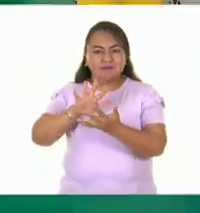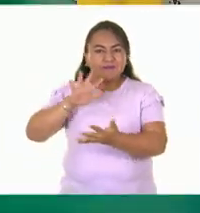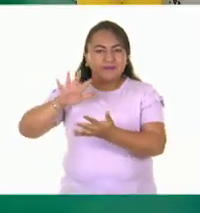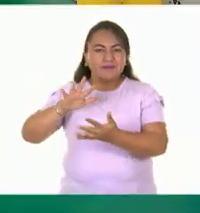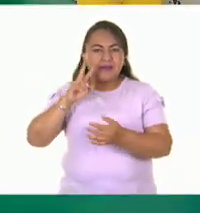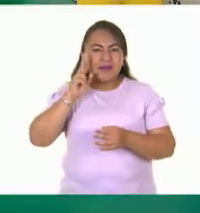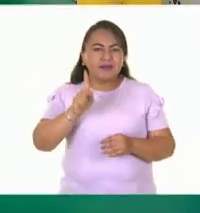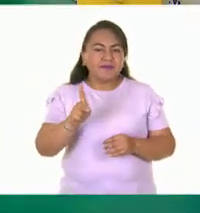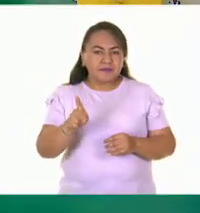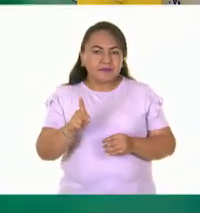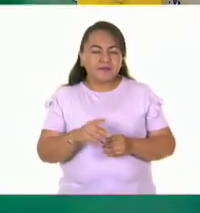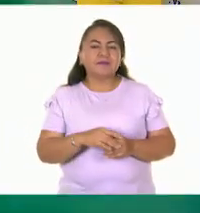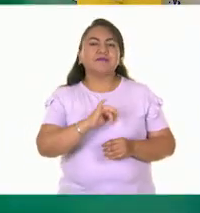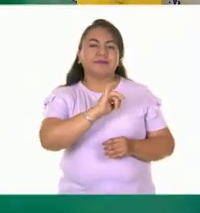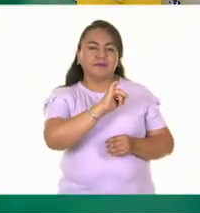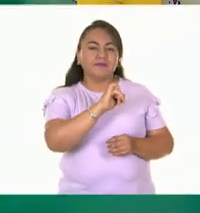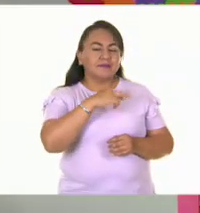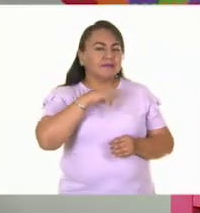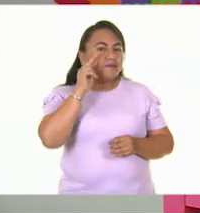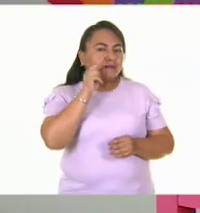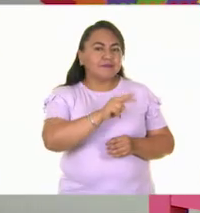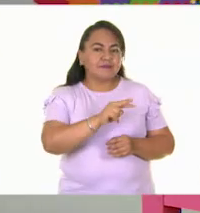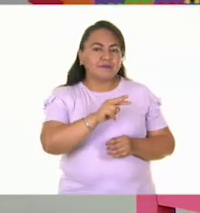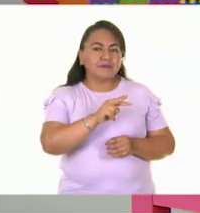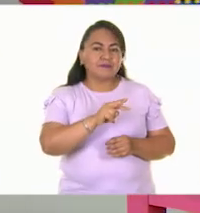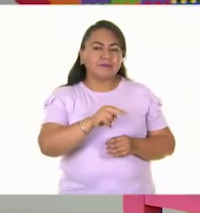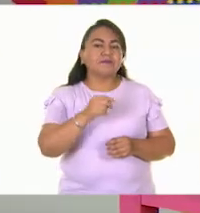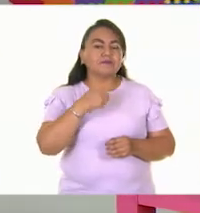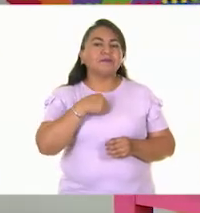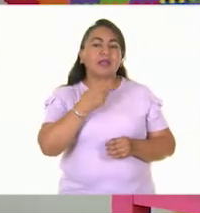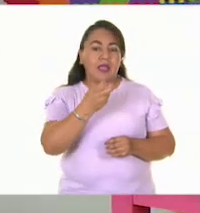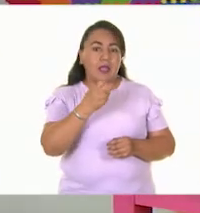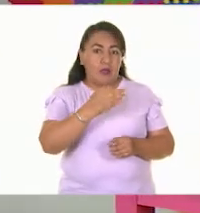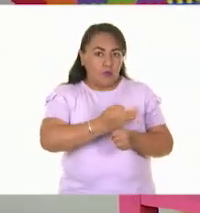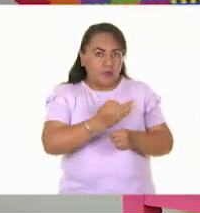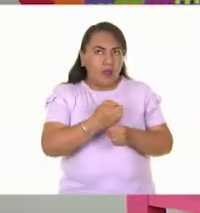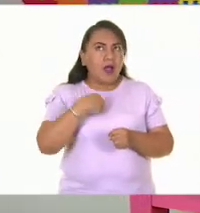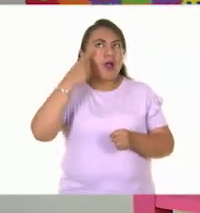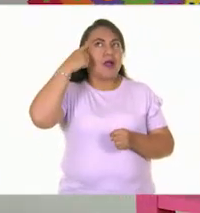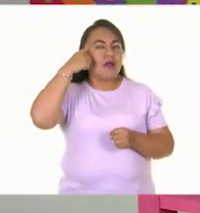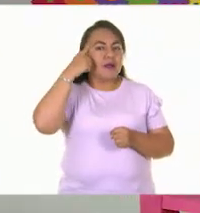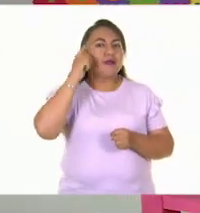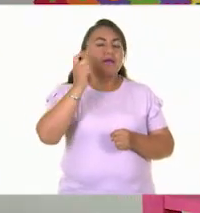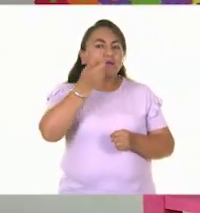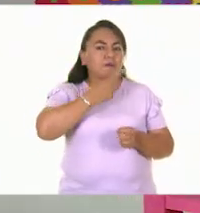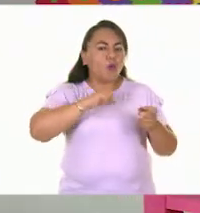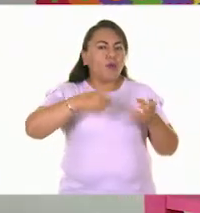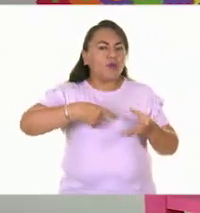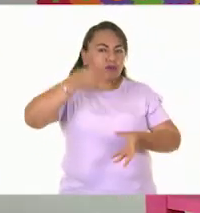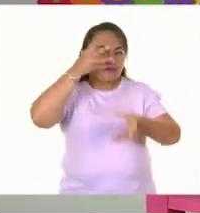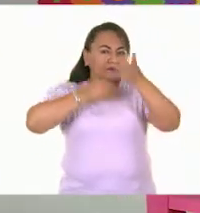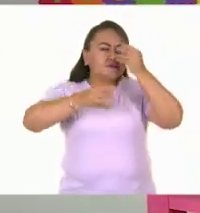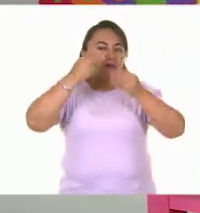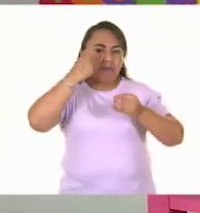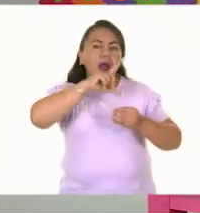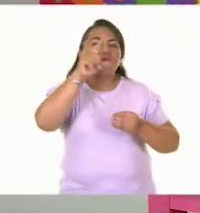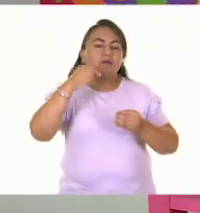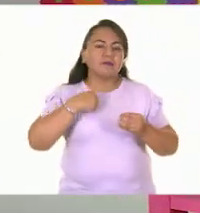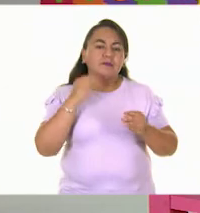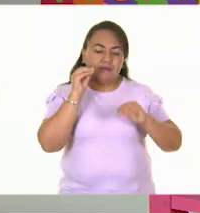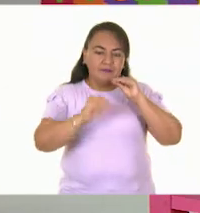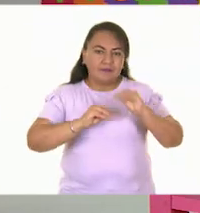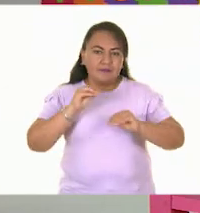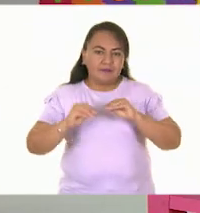algunas cosas. Ah, sí, ya me di cuenta. Voy a tener en cuenta a partir de ahorita todos los conceptos que hemos aprendido para realizar una